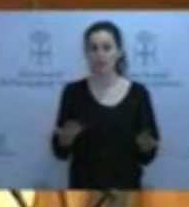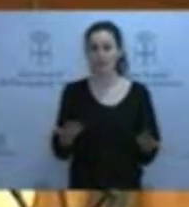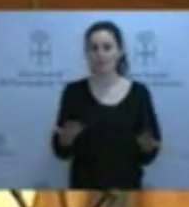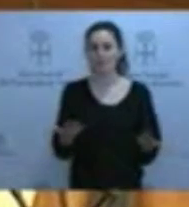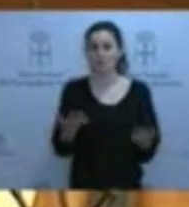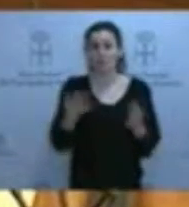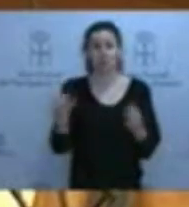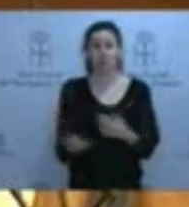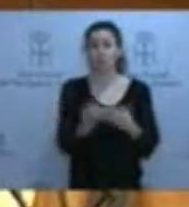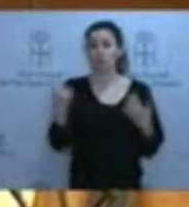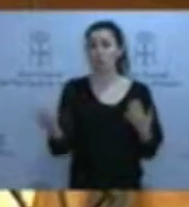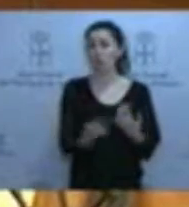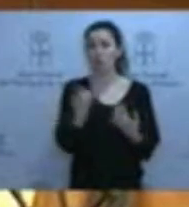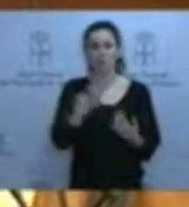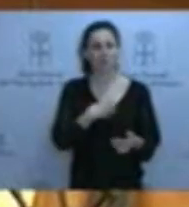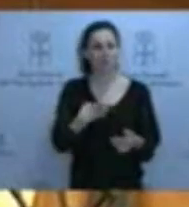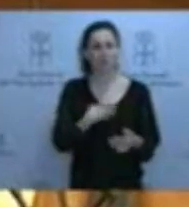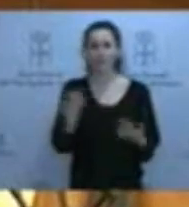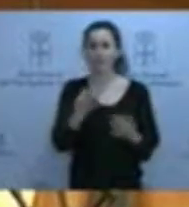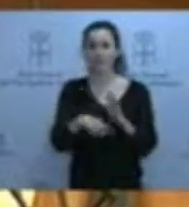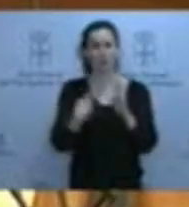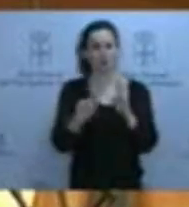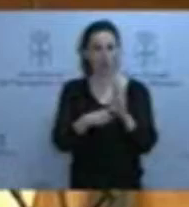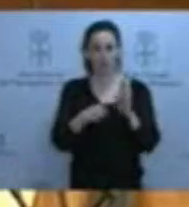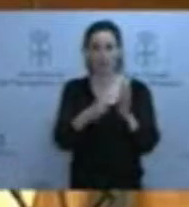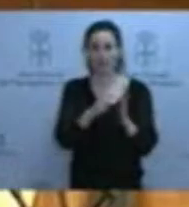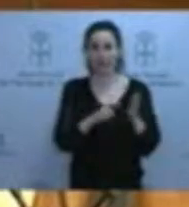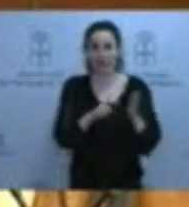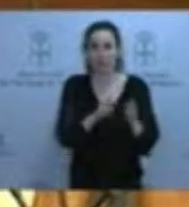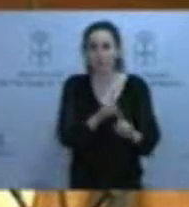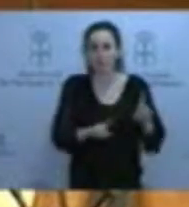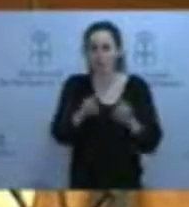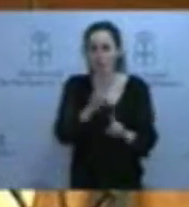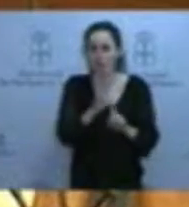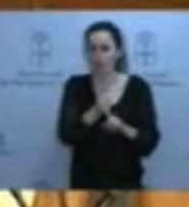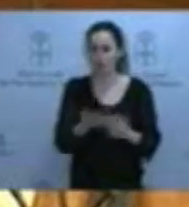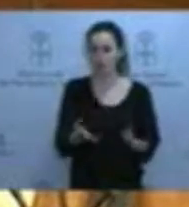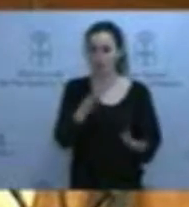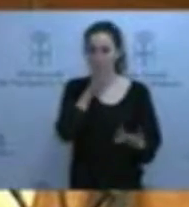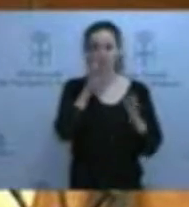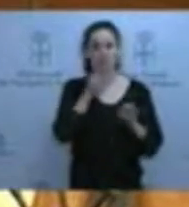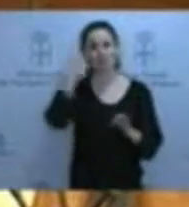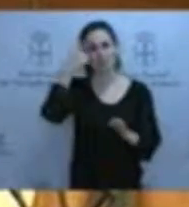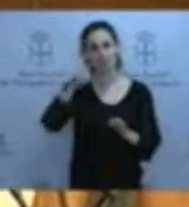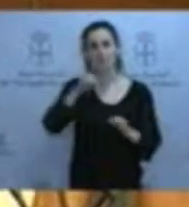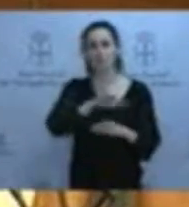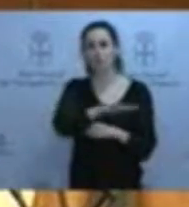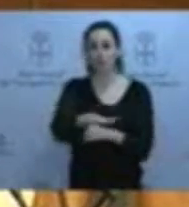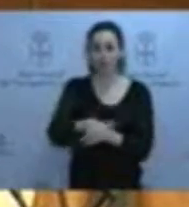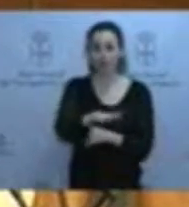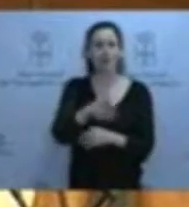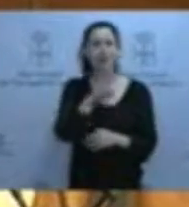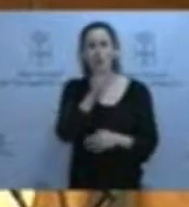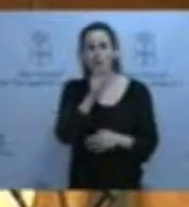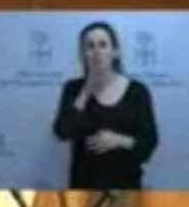solitario, necesitamos una solución integral, una solución integral que tenga en cuenta las dificultades del entorno porque allí efectivamente